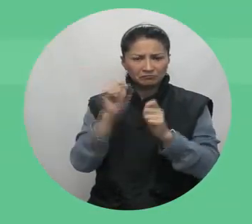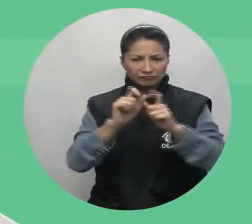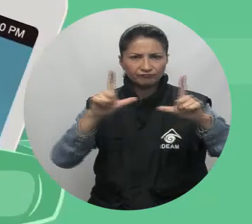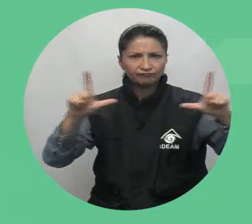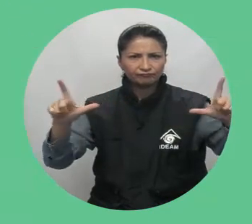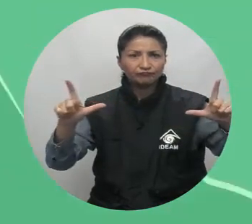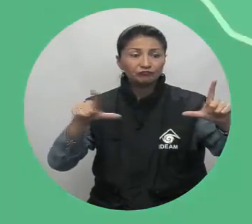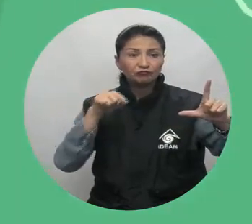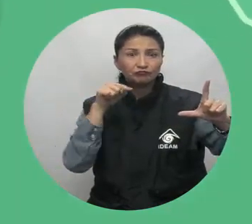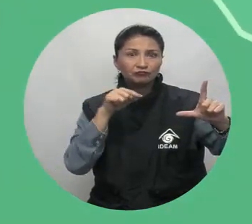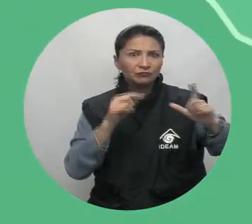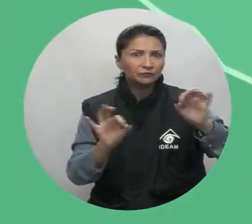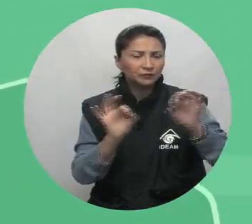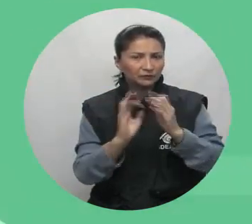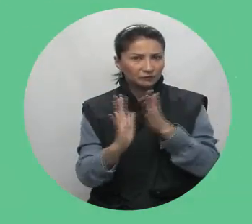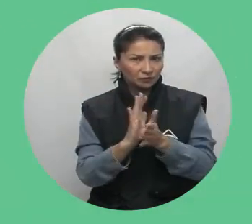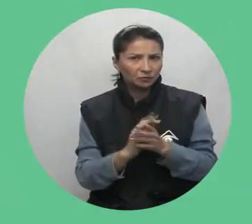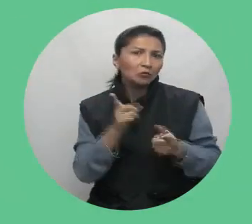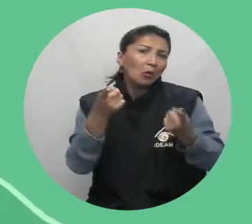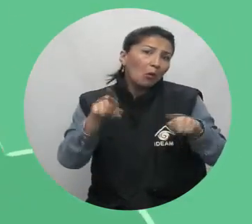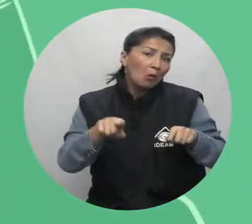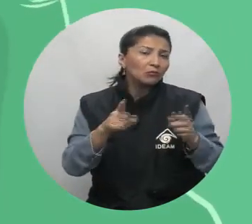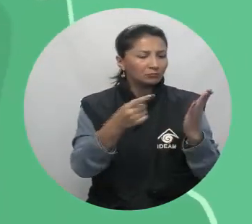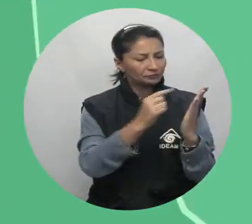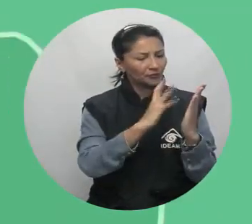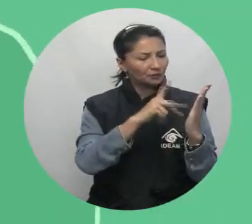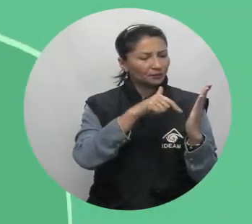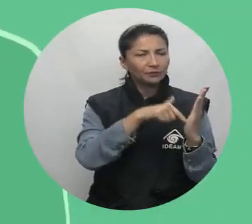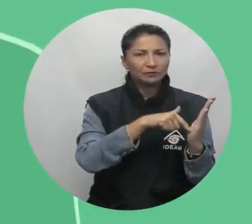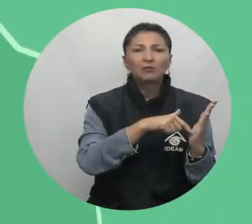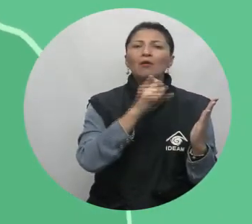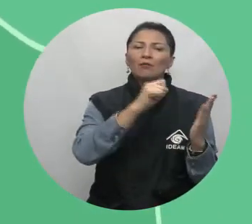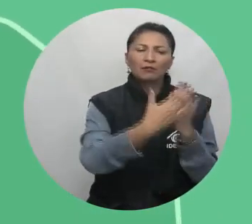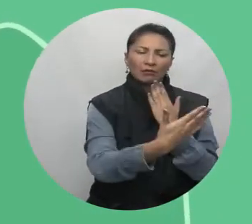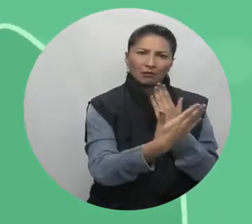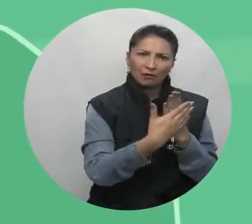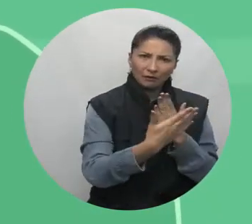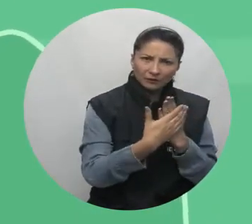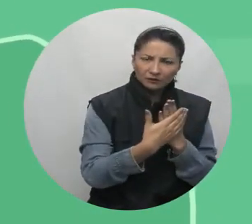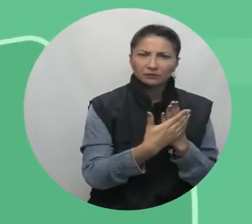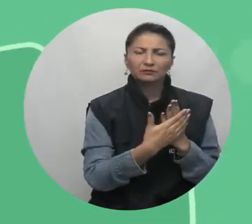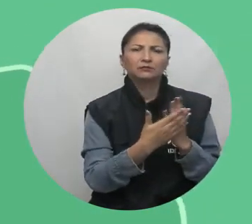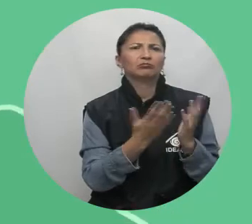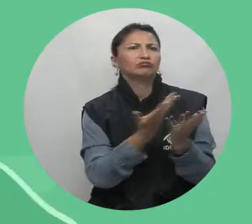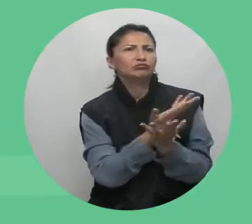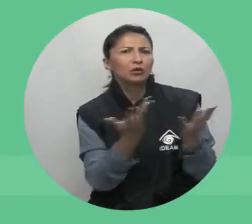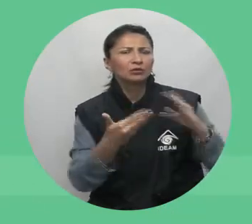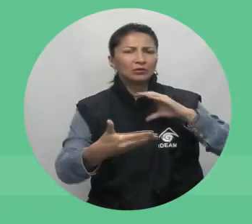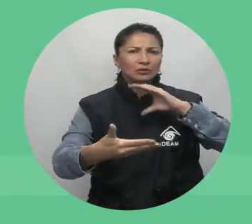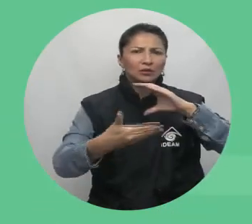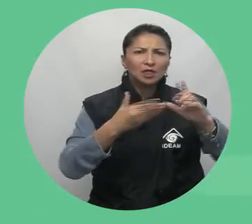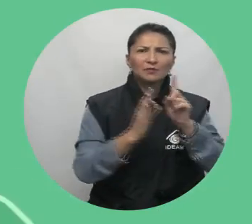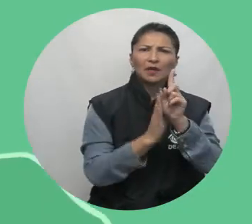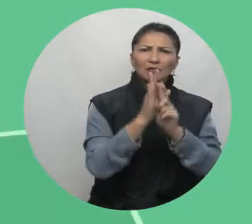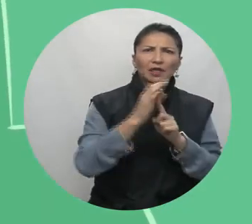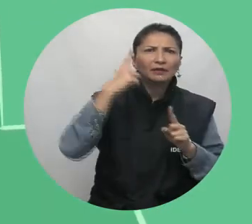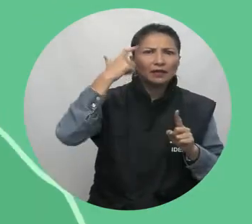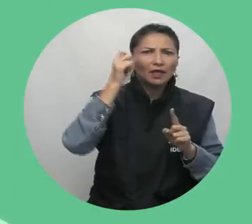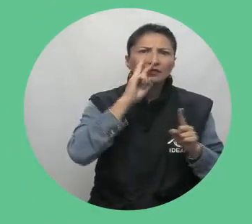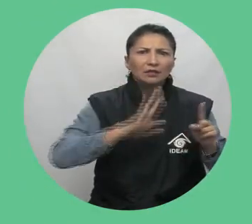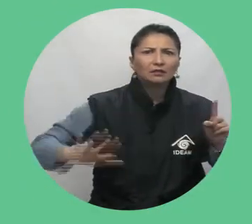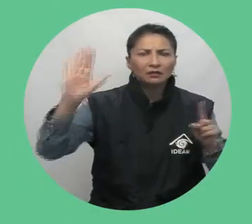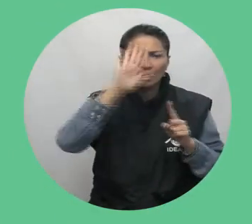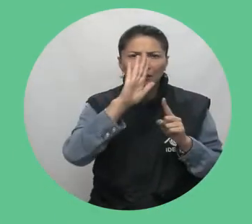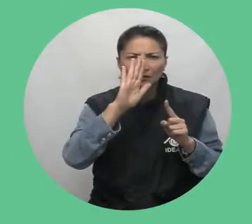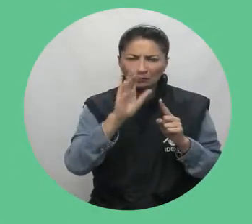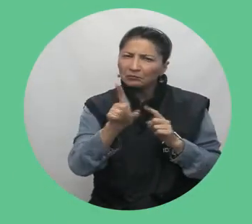.co Y para estar informado al instante, descarga nuestra aplicación Mi Pronóstico, desde Google Play o App Store. Información en tiempo